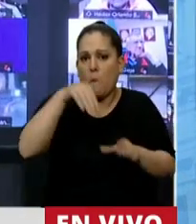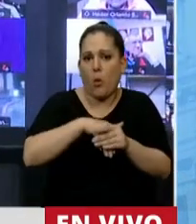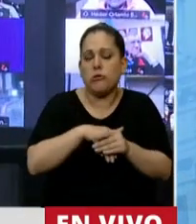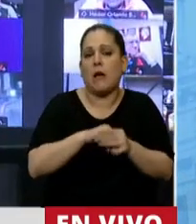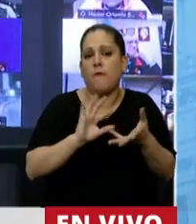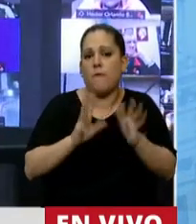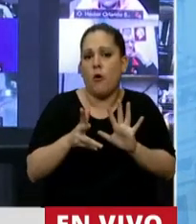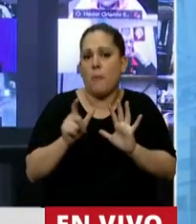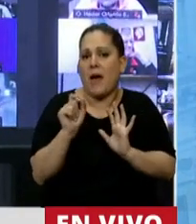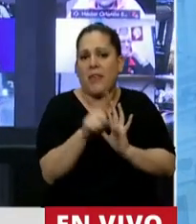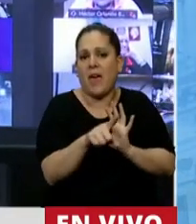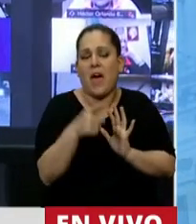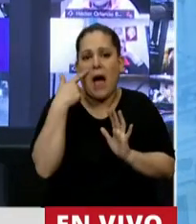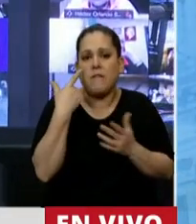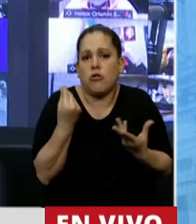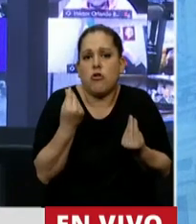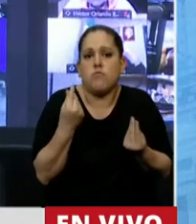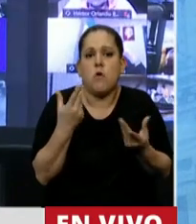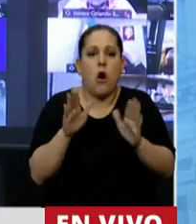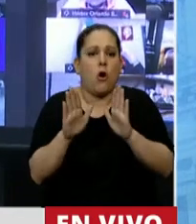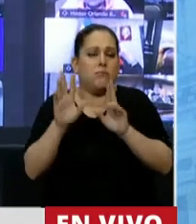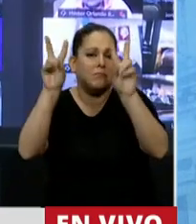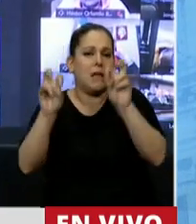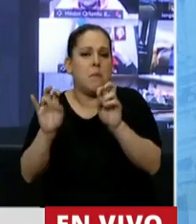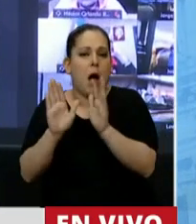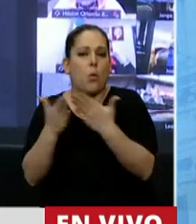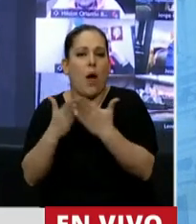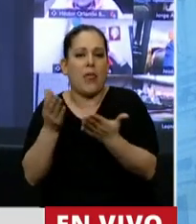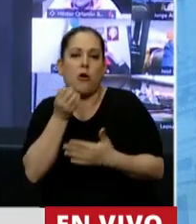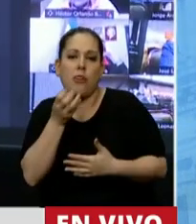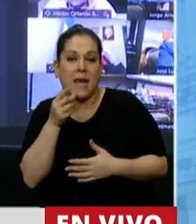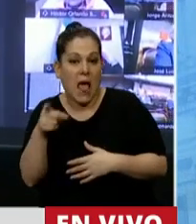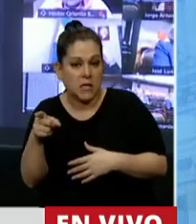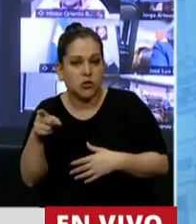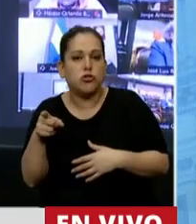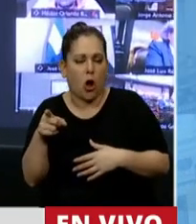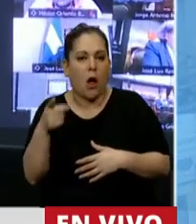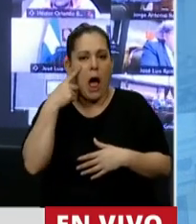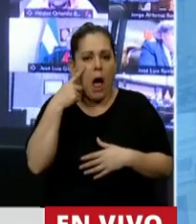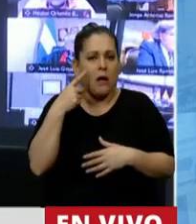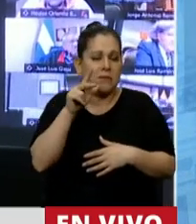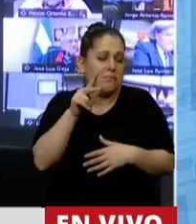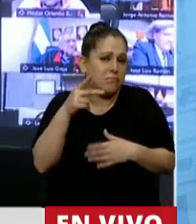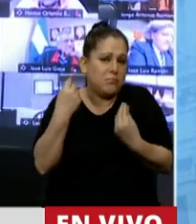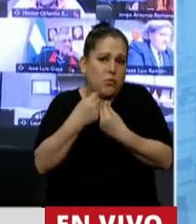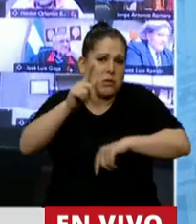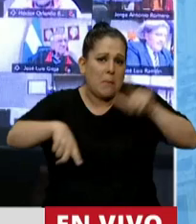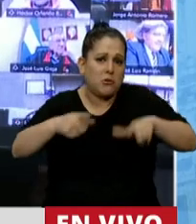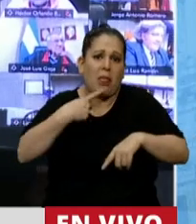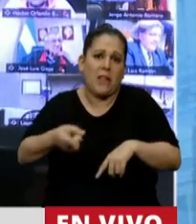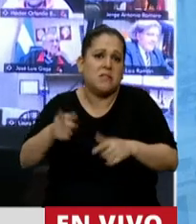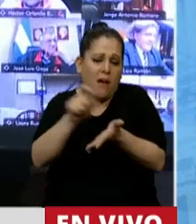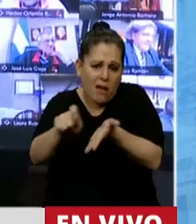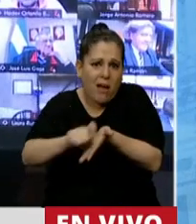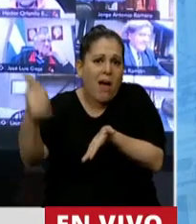la manera de apoyar la causa cuadernos, 31 empresarios dijeron que llevaban la plata en bolsos con el sobreprecio de la obra pública